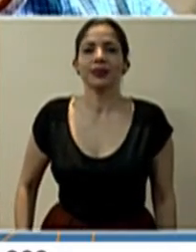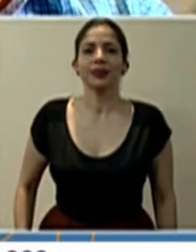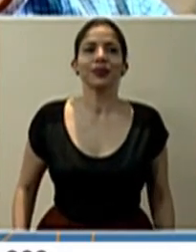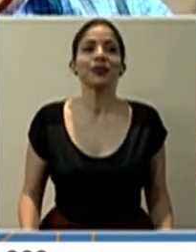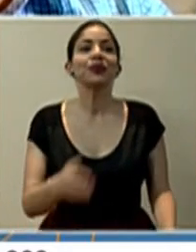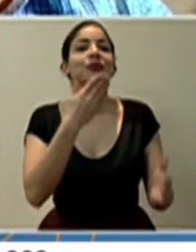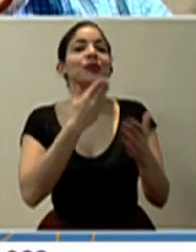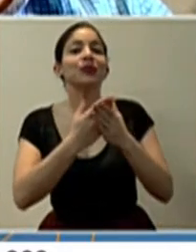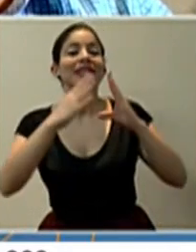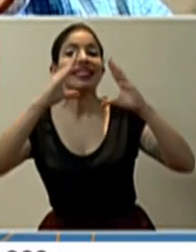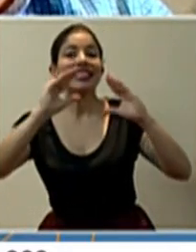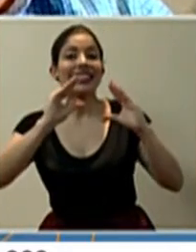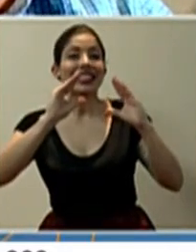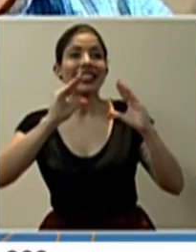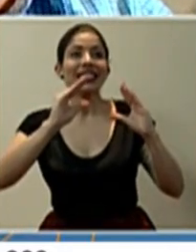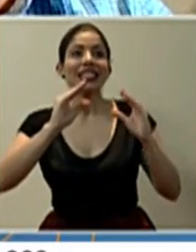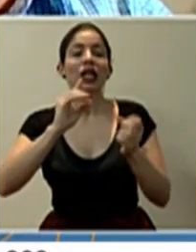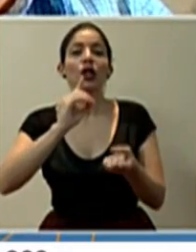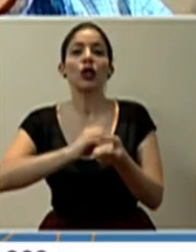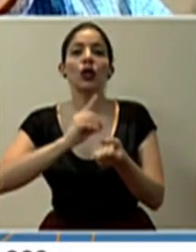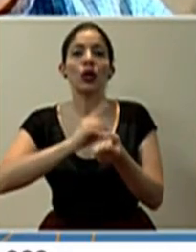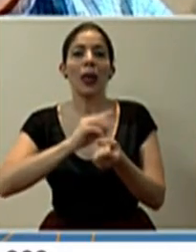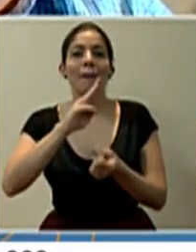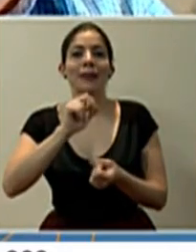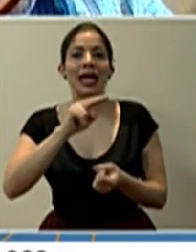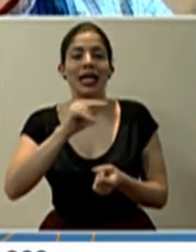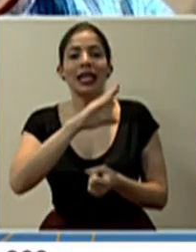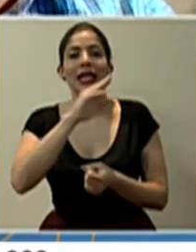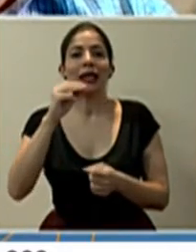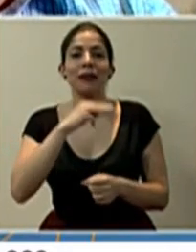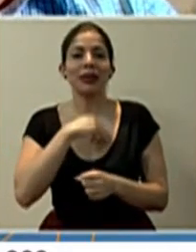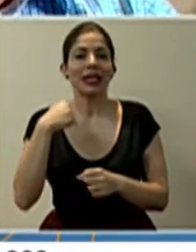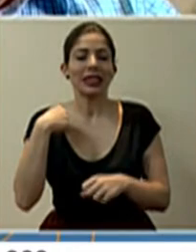Muy buenas tardes, doctor Marín. Buenas tardes, el ministro Soto.